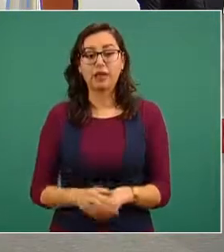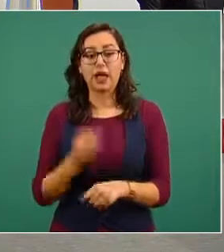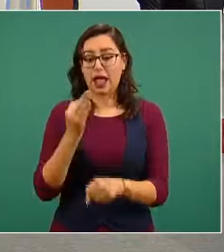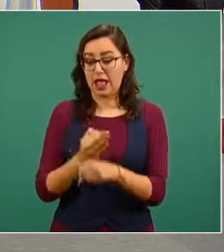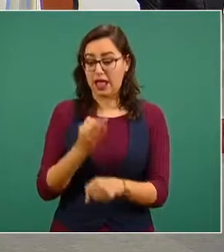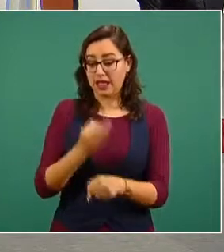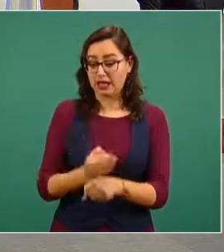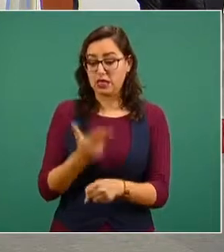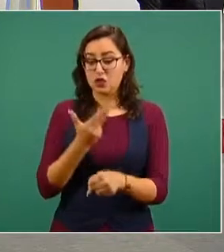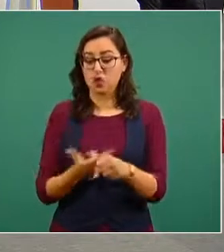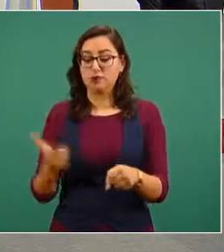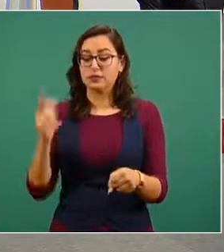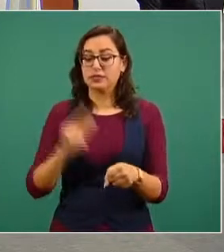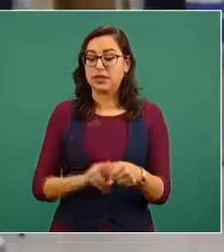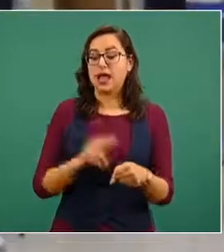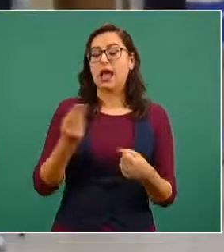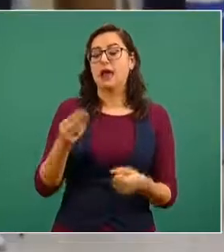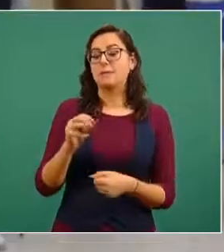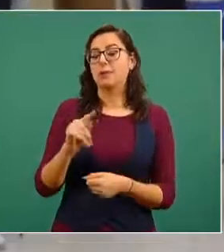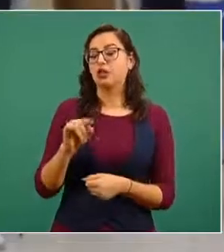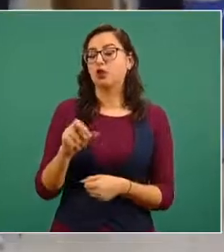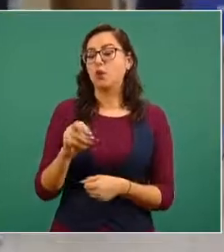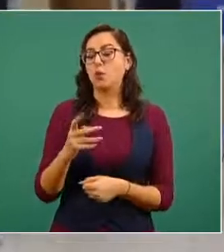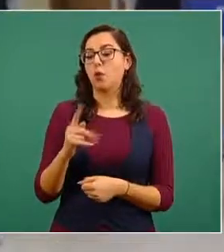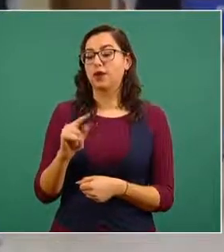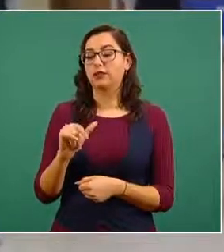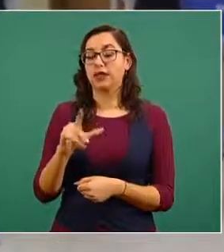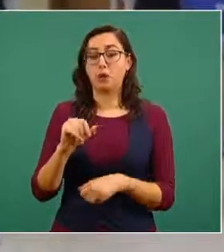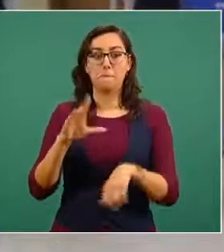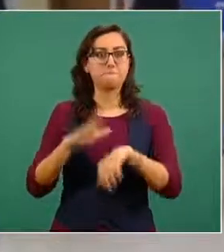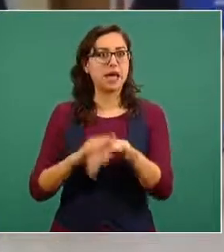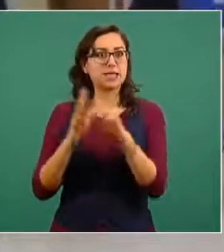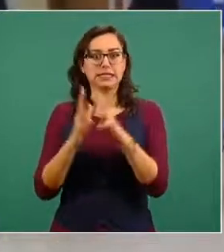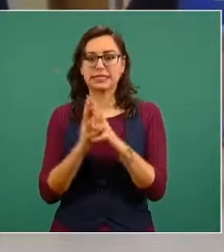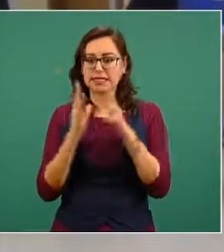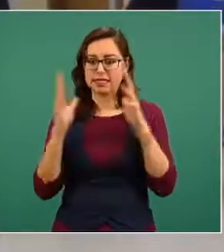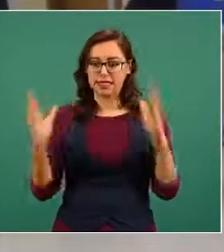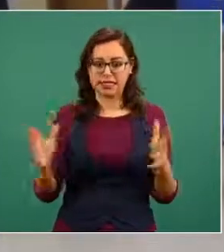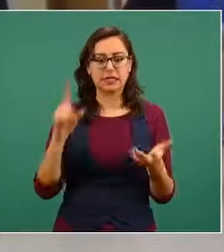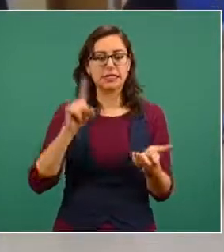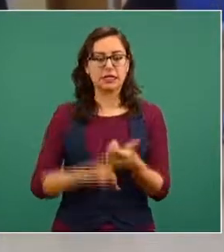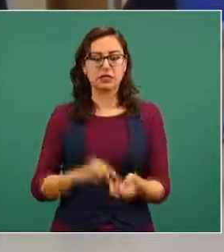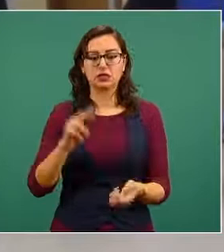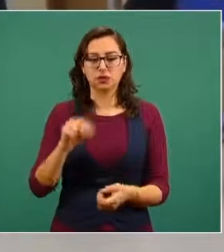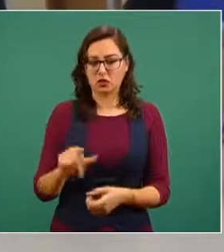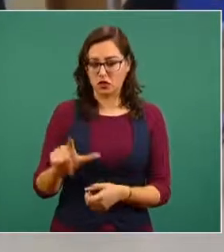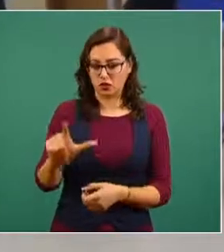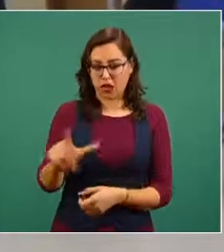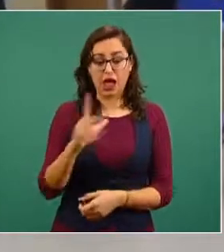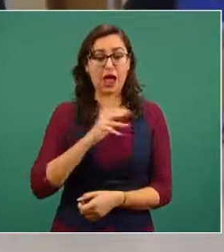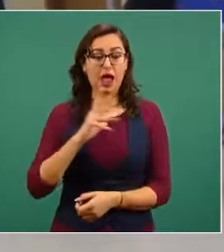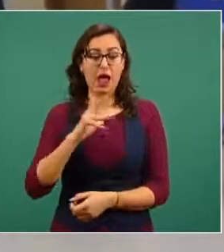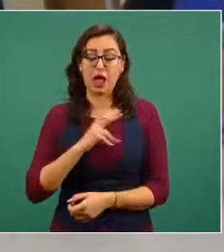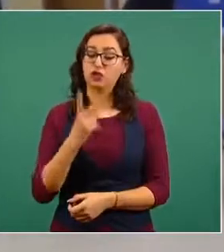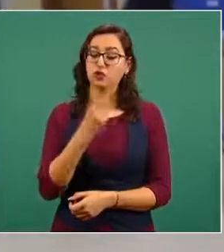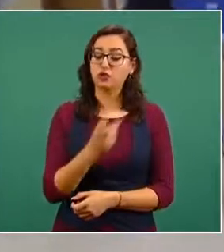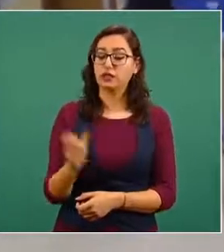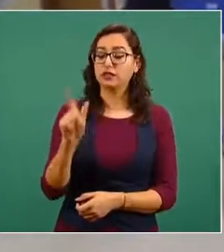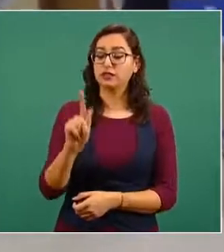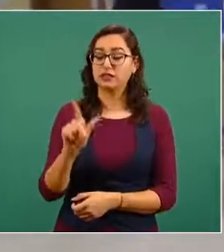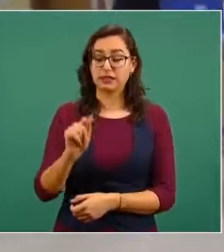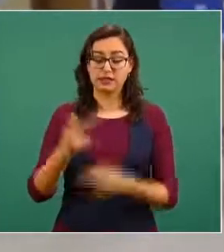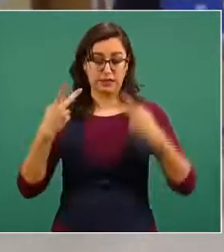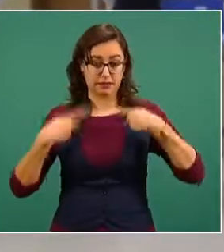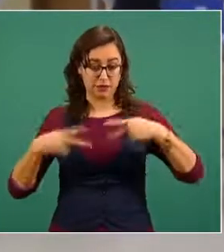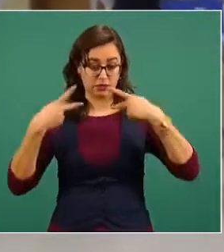más grande de los servicios de salud en Nuevo León que tiene una capacidad de 270 para atender a 270